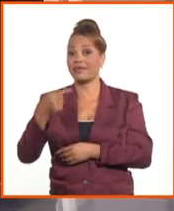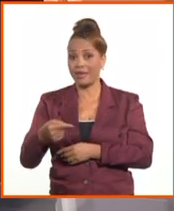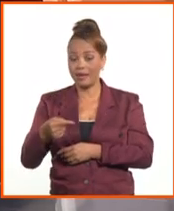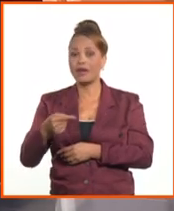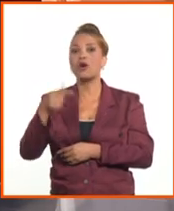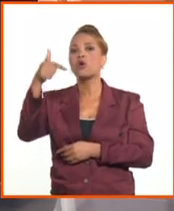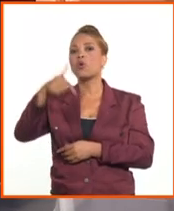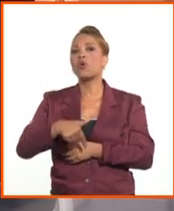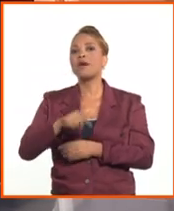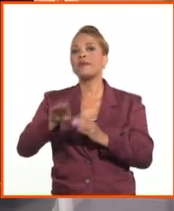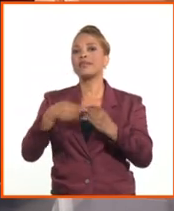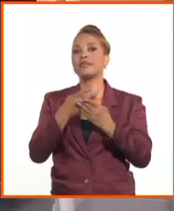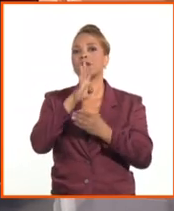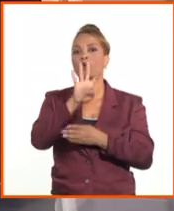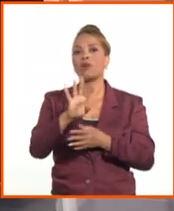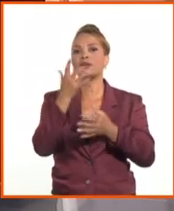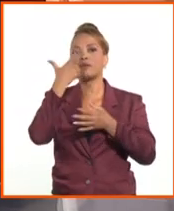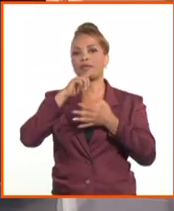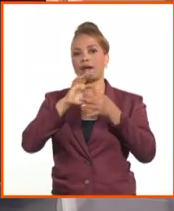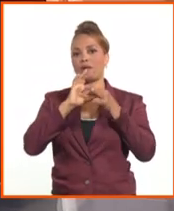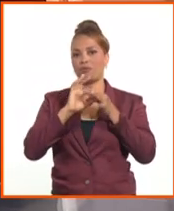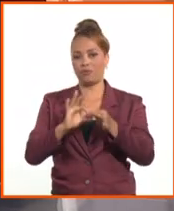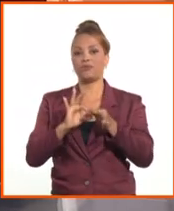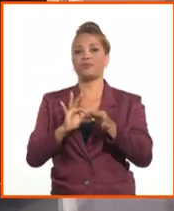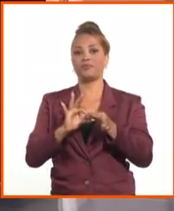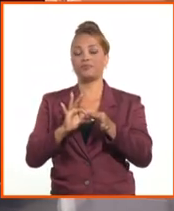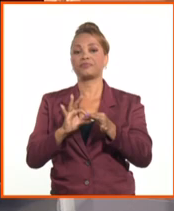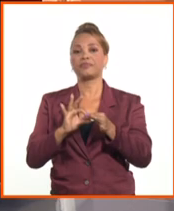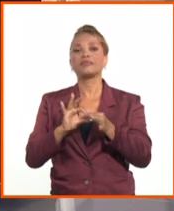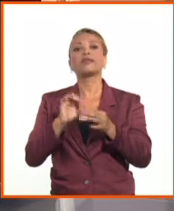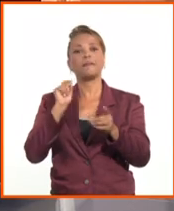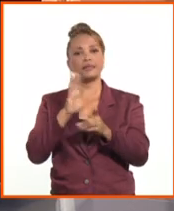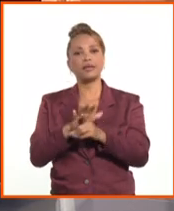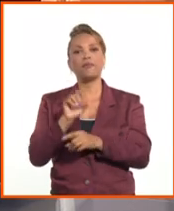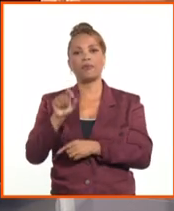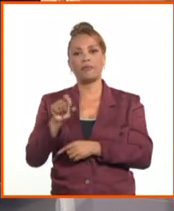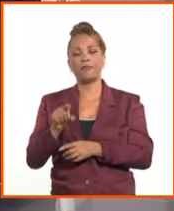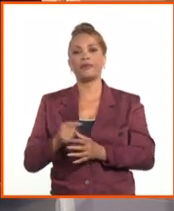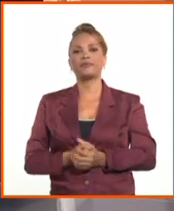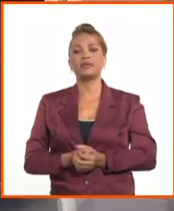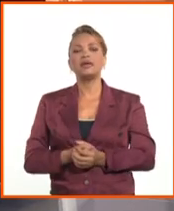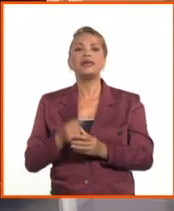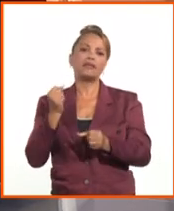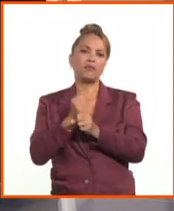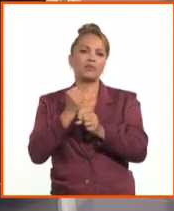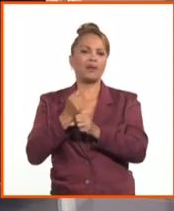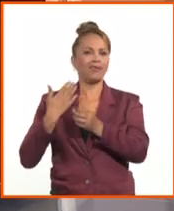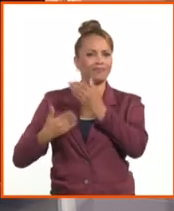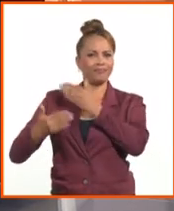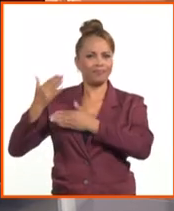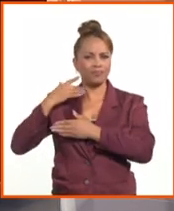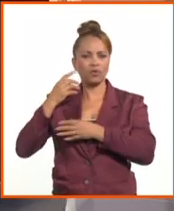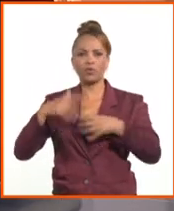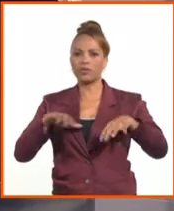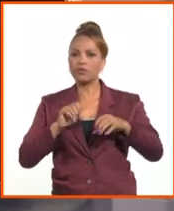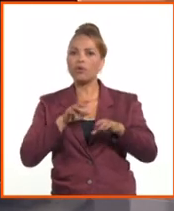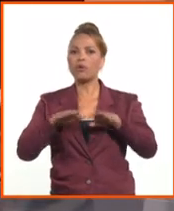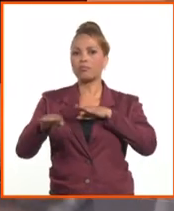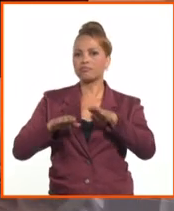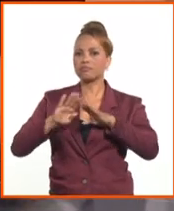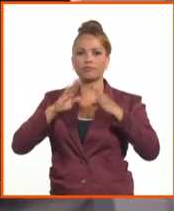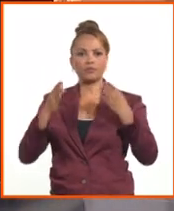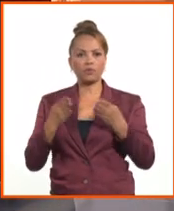jueves 4 de agosto. Estamos trabajando hace unos días en la preparación de las condiciones. Para ello, tanto en